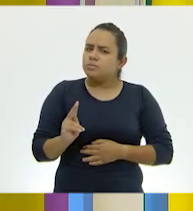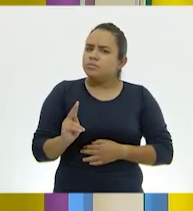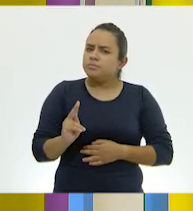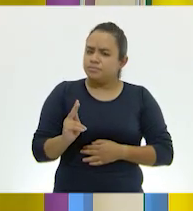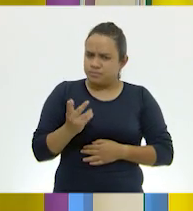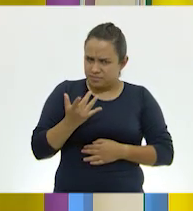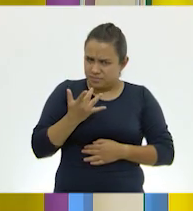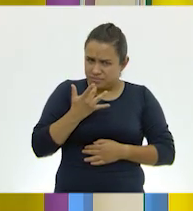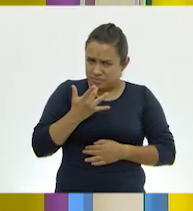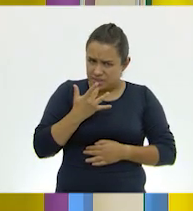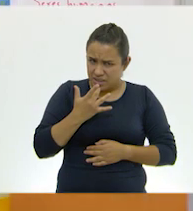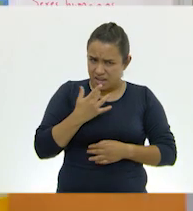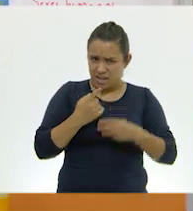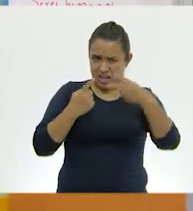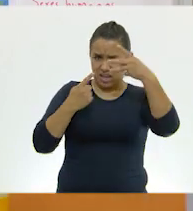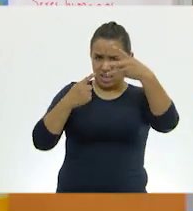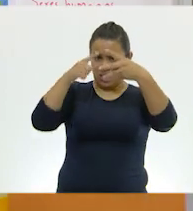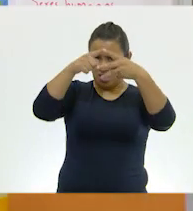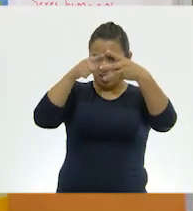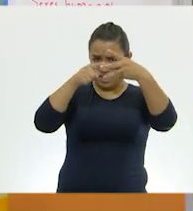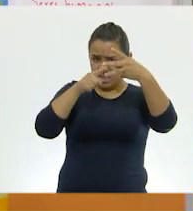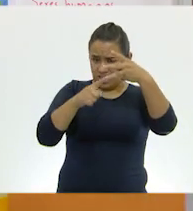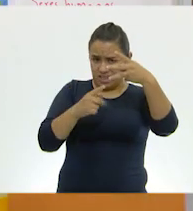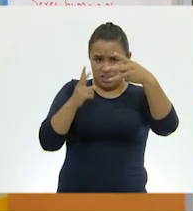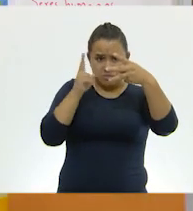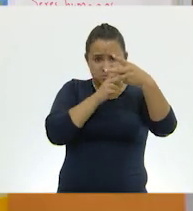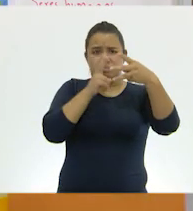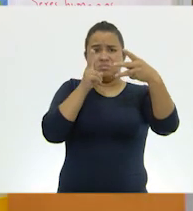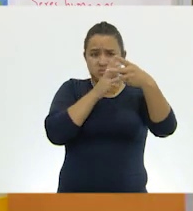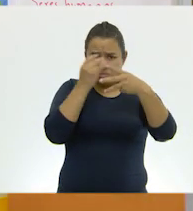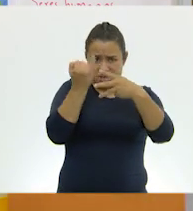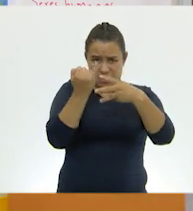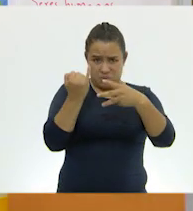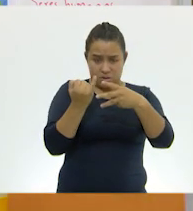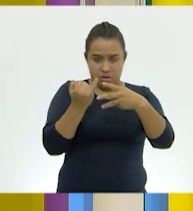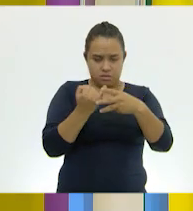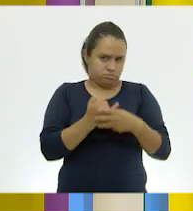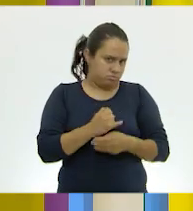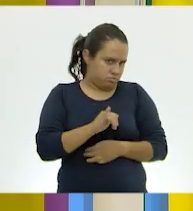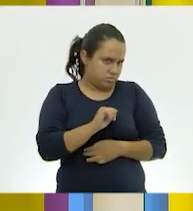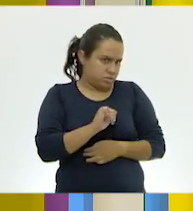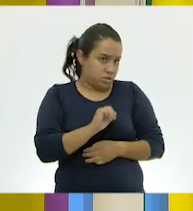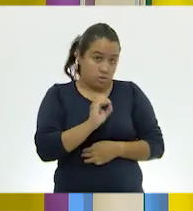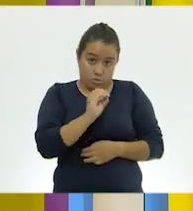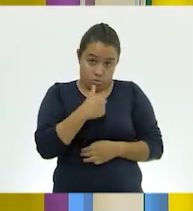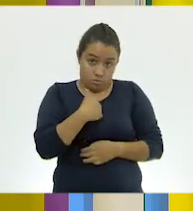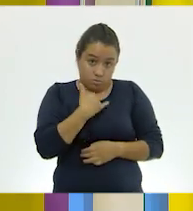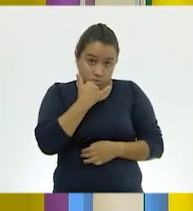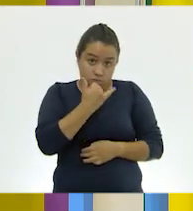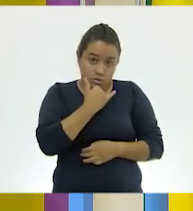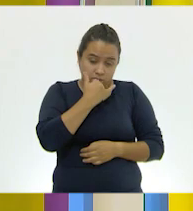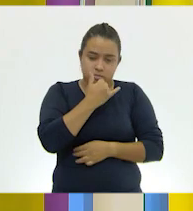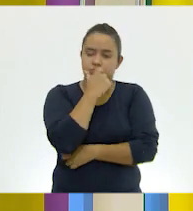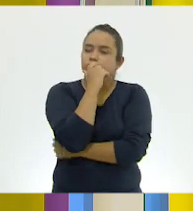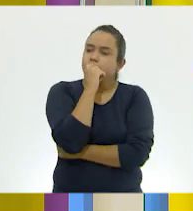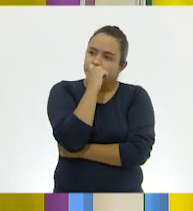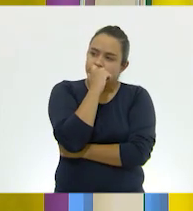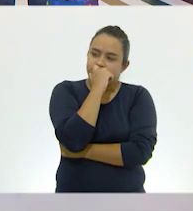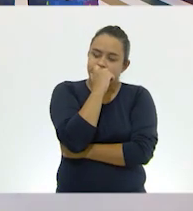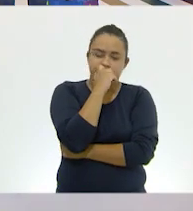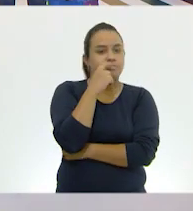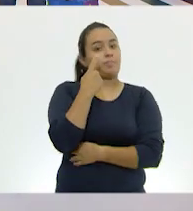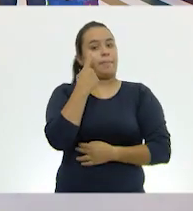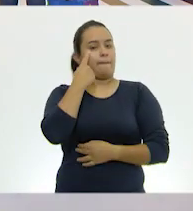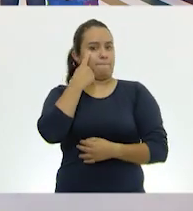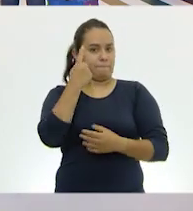¿La rana en los tres tipos de respiración? Sí, ¿no? ¿Me equivoqué? Ah. Es que